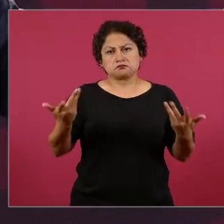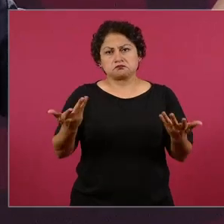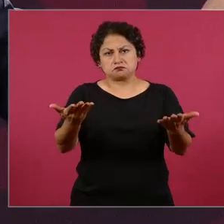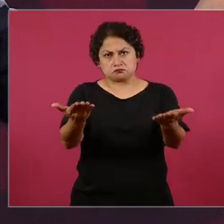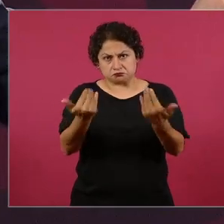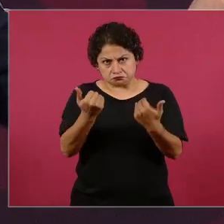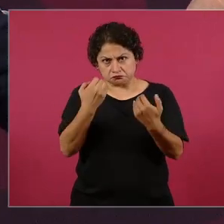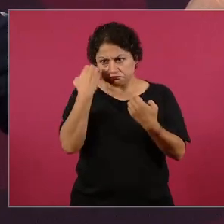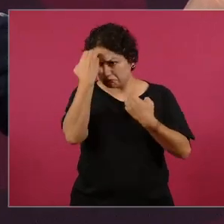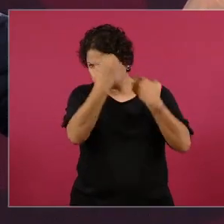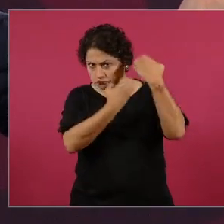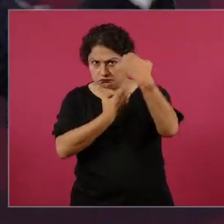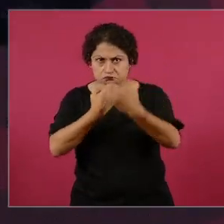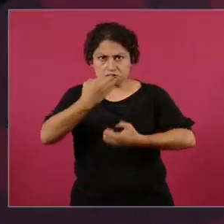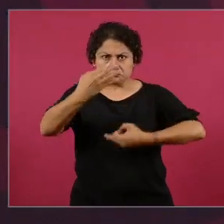eso,